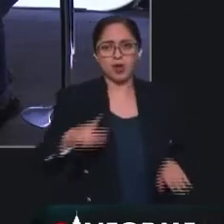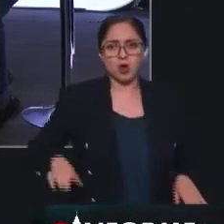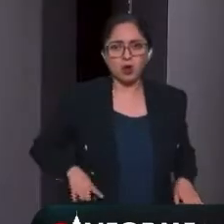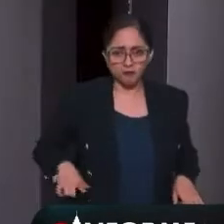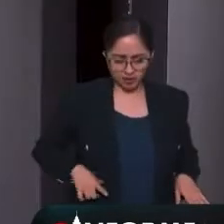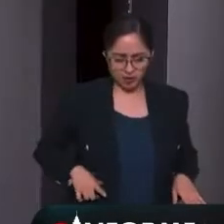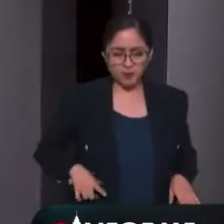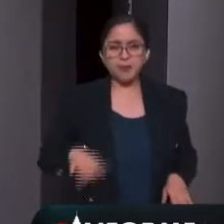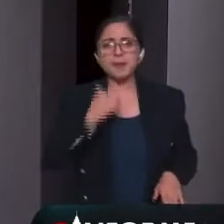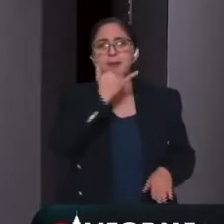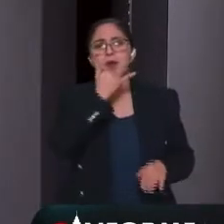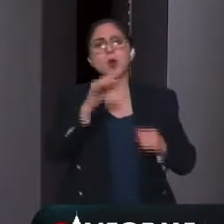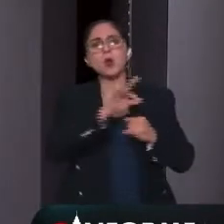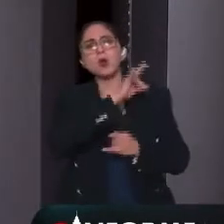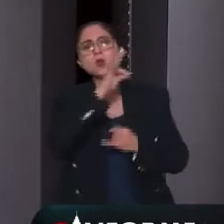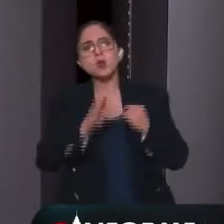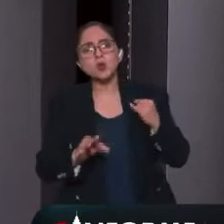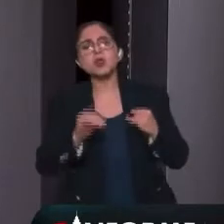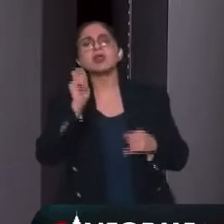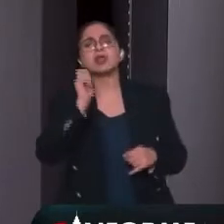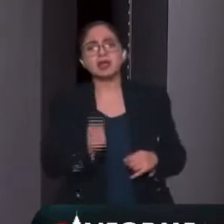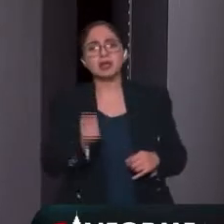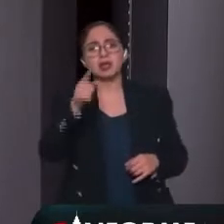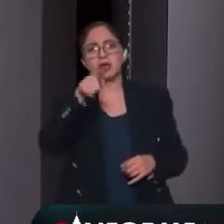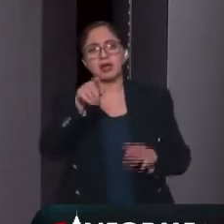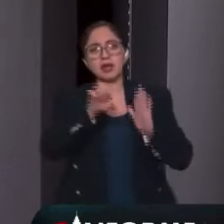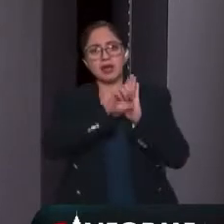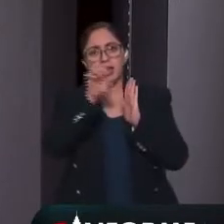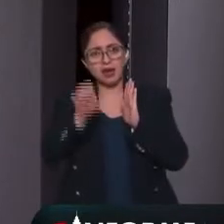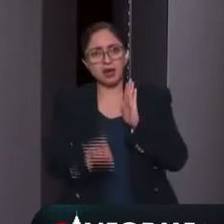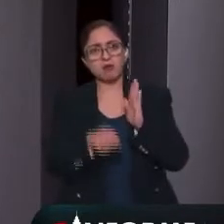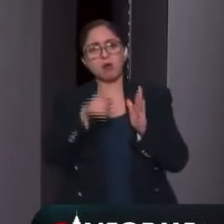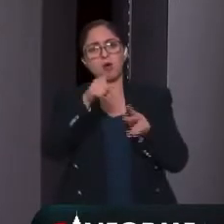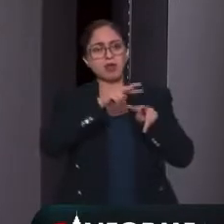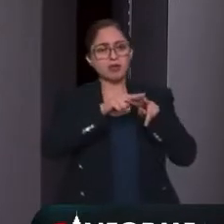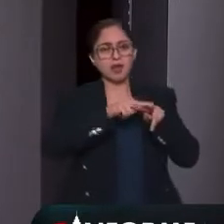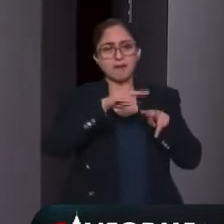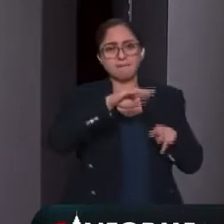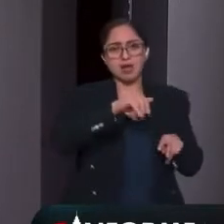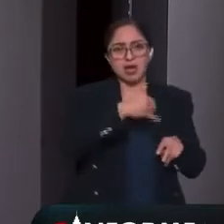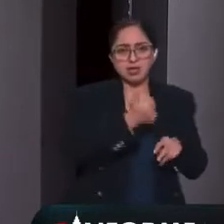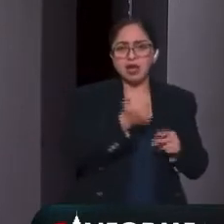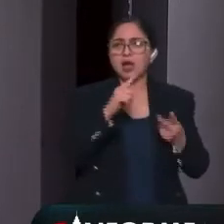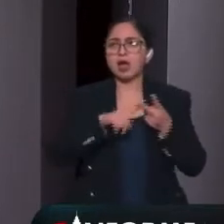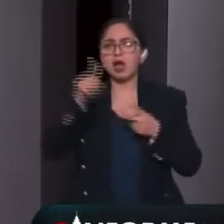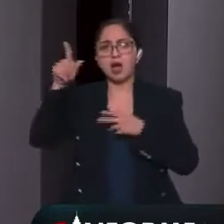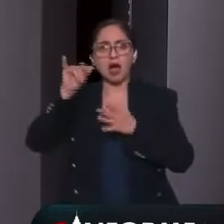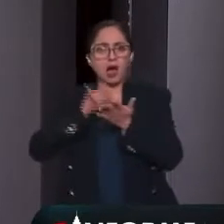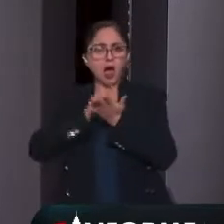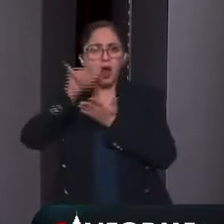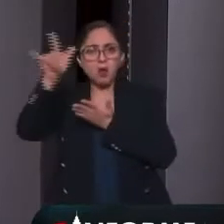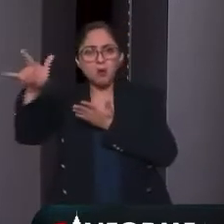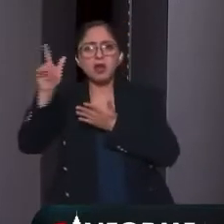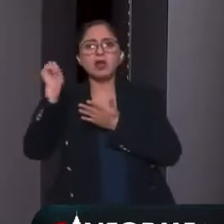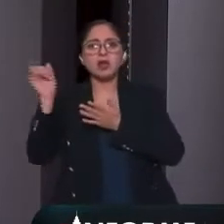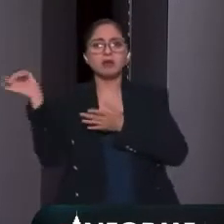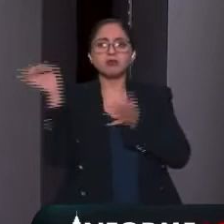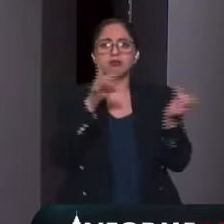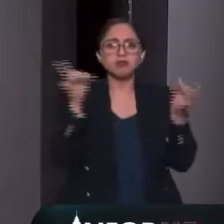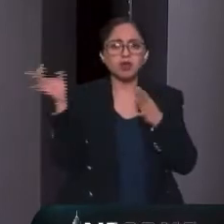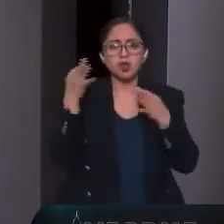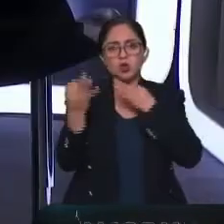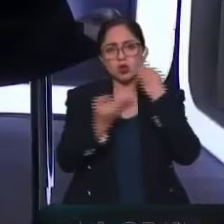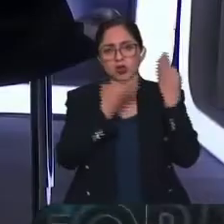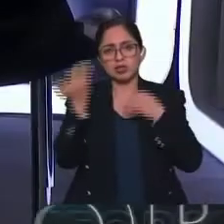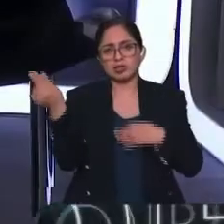el último cuestionan los grandes proyectos como el Tren Maya, el aeropuerto, a partir de noticias falsas. Sí,